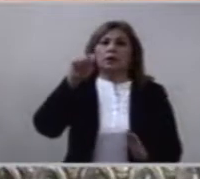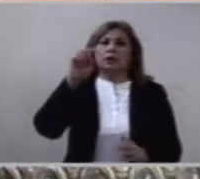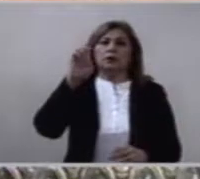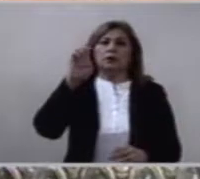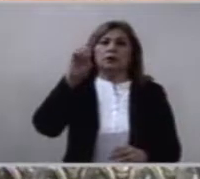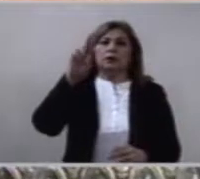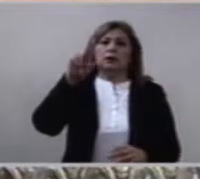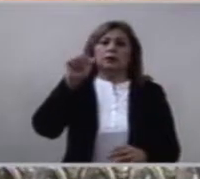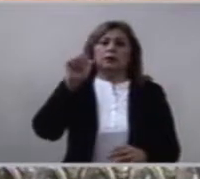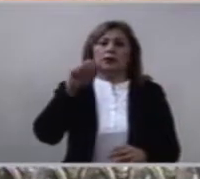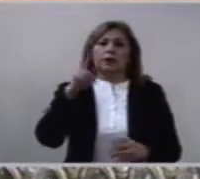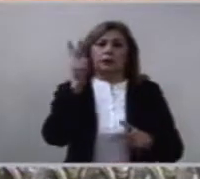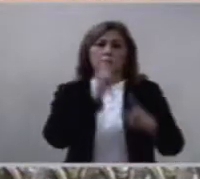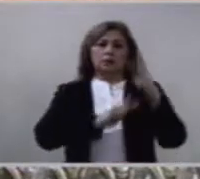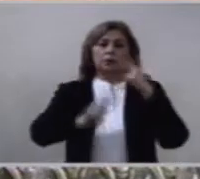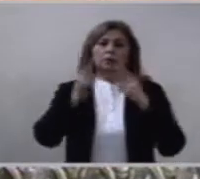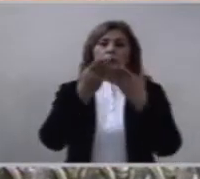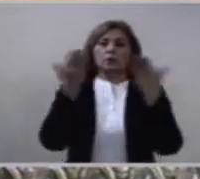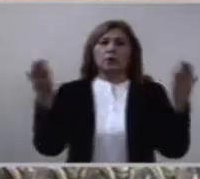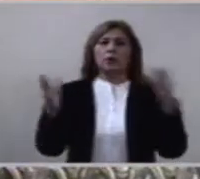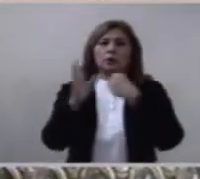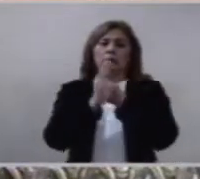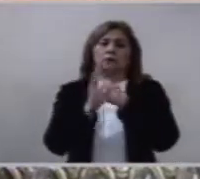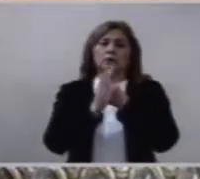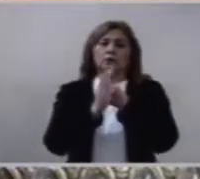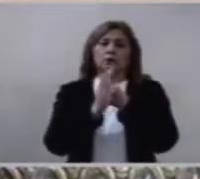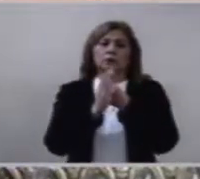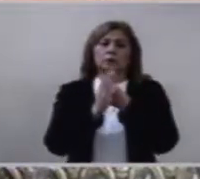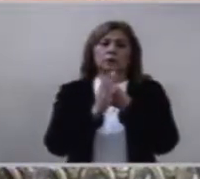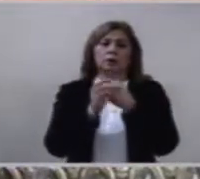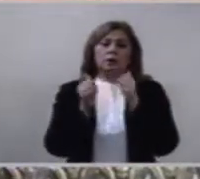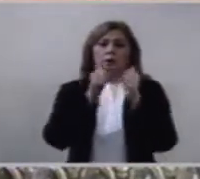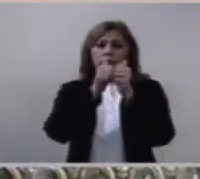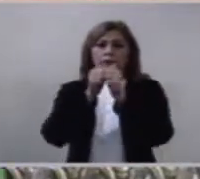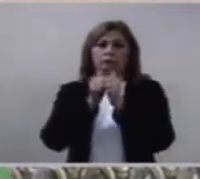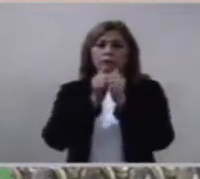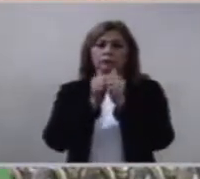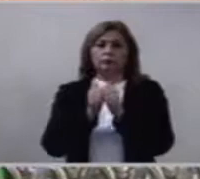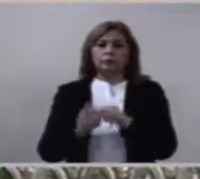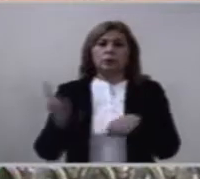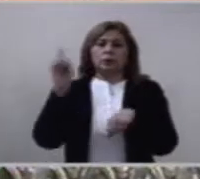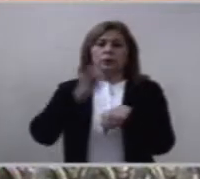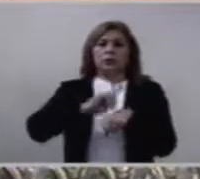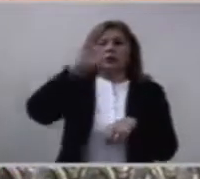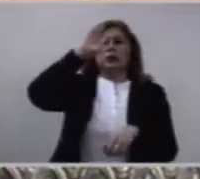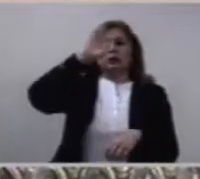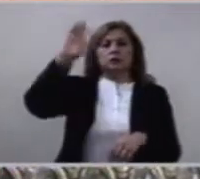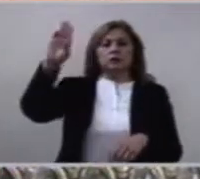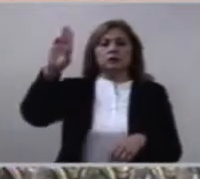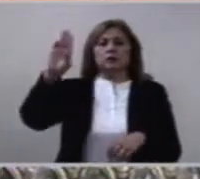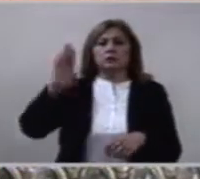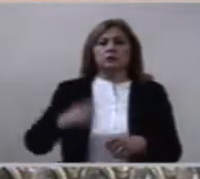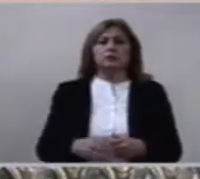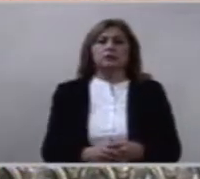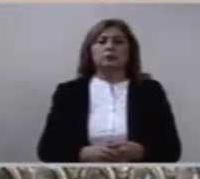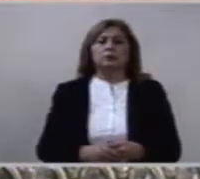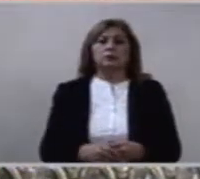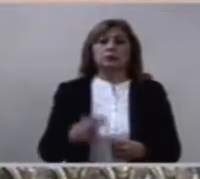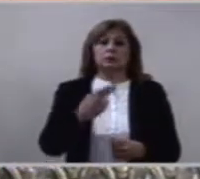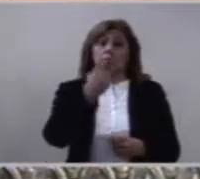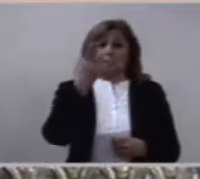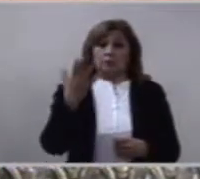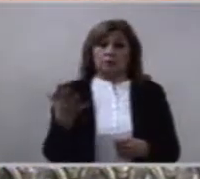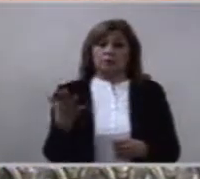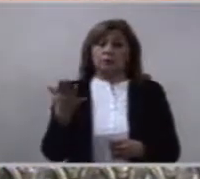Han venido a celebrar conmigo este Día del Señor. A ustedes,